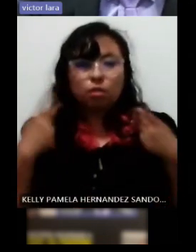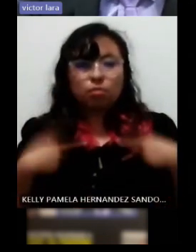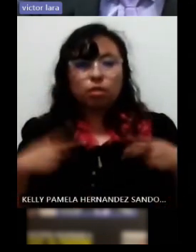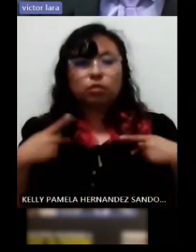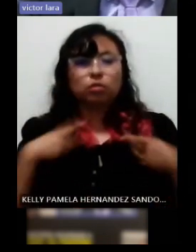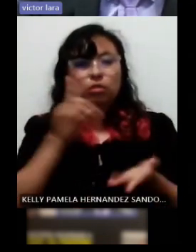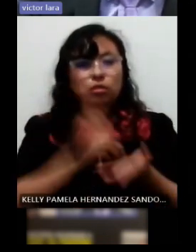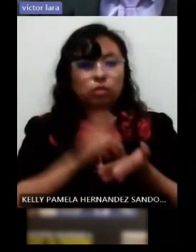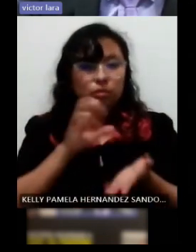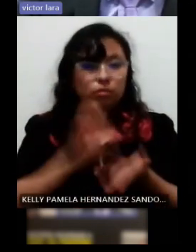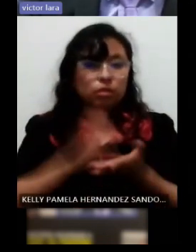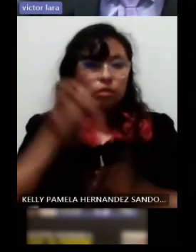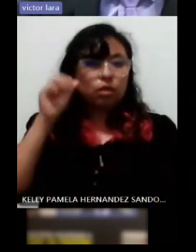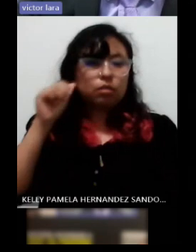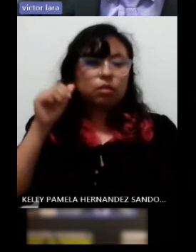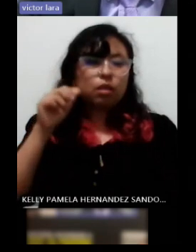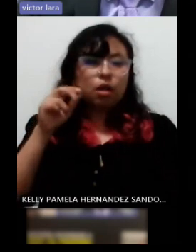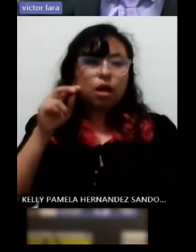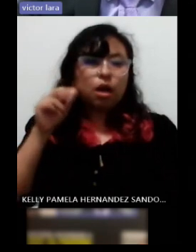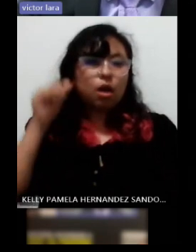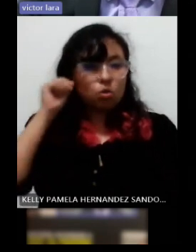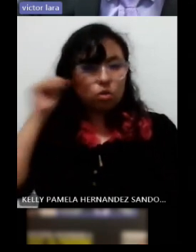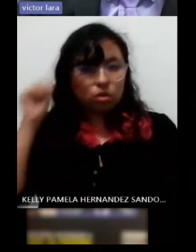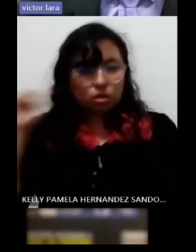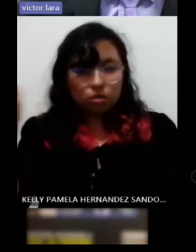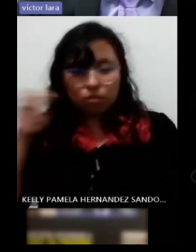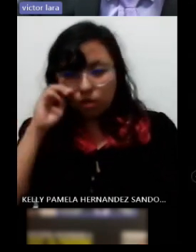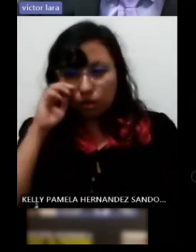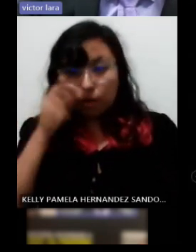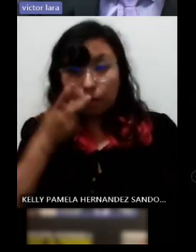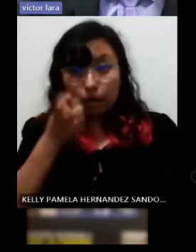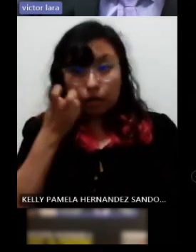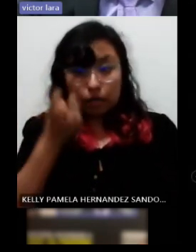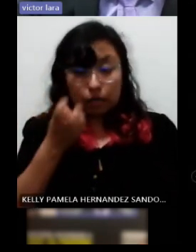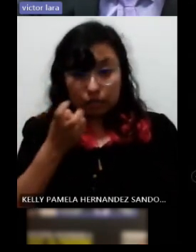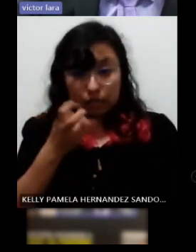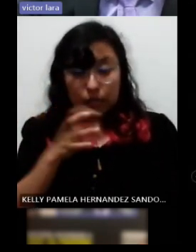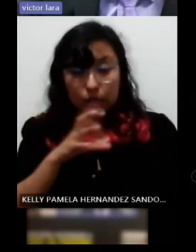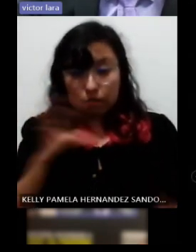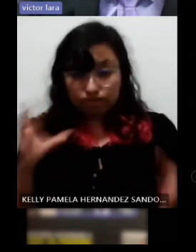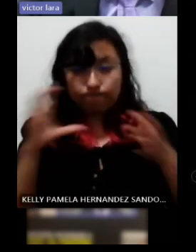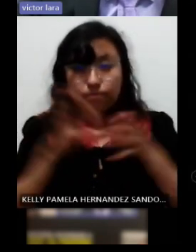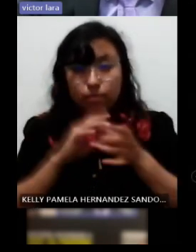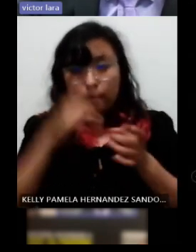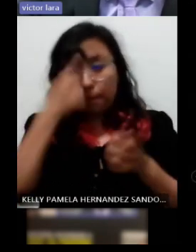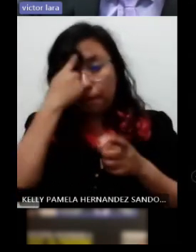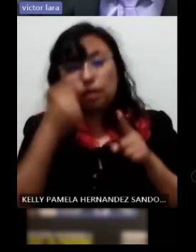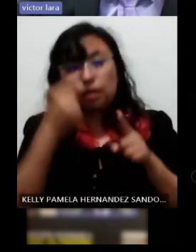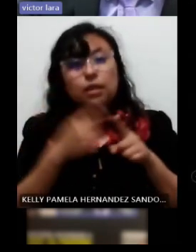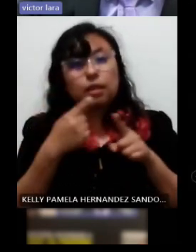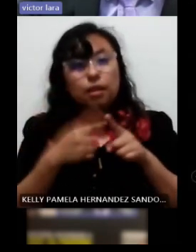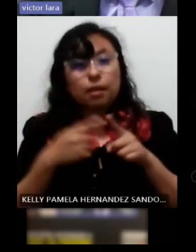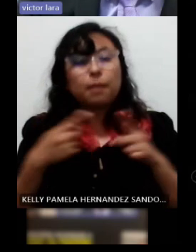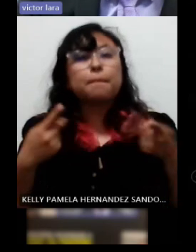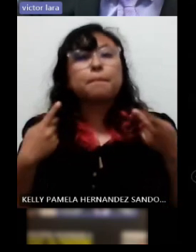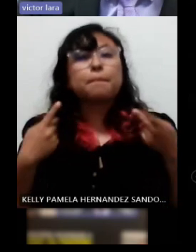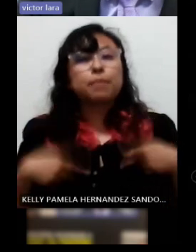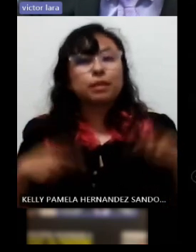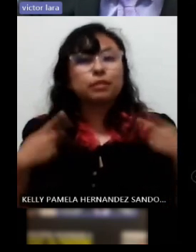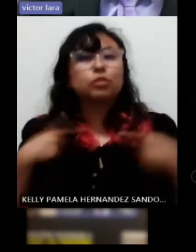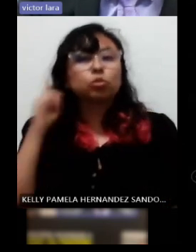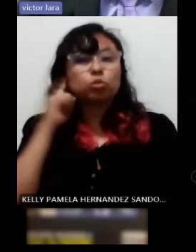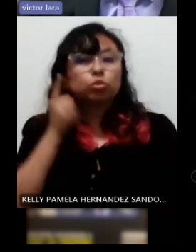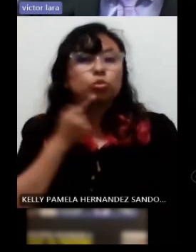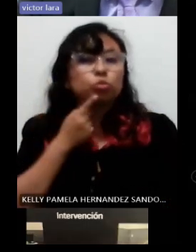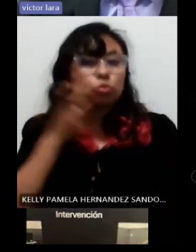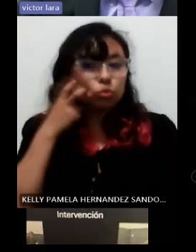entonces este proyecto se llevó a cabo para la atención de una paciente de sordo-ciega